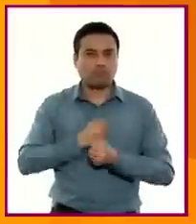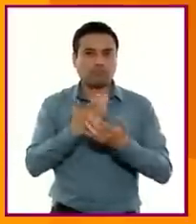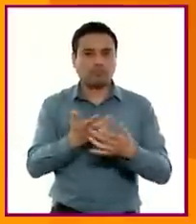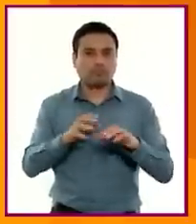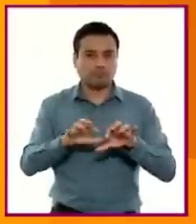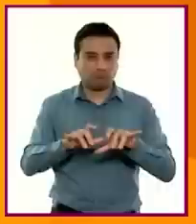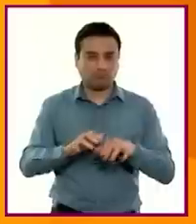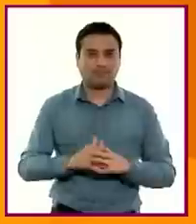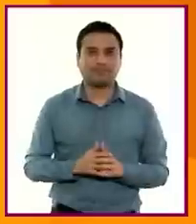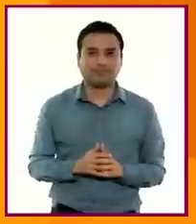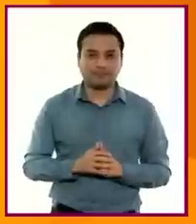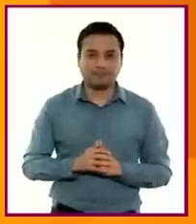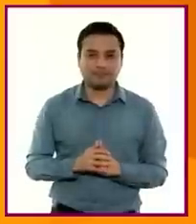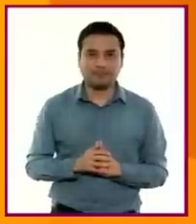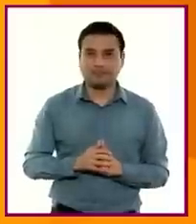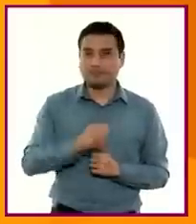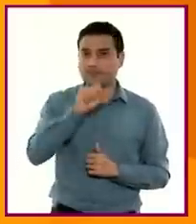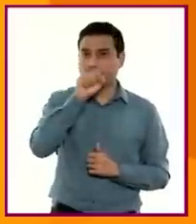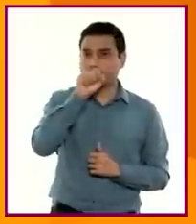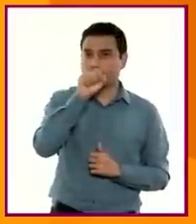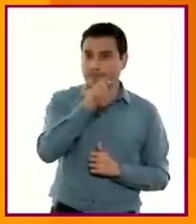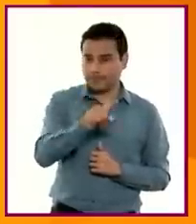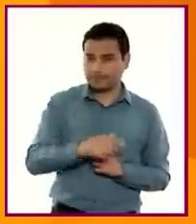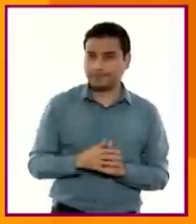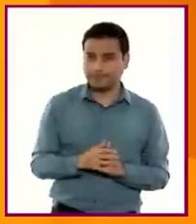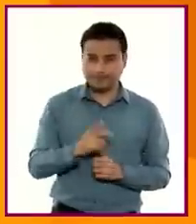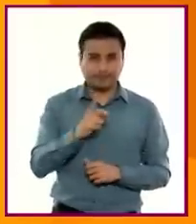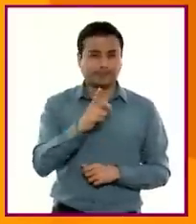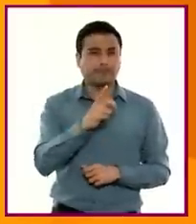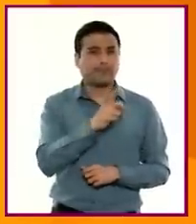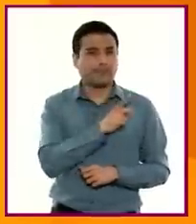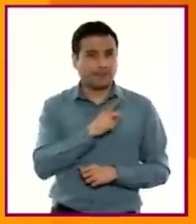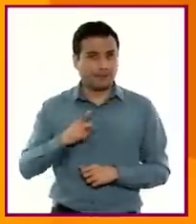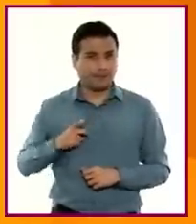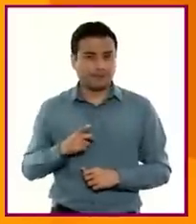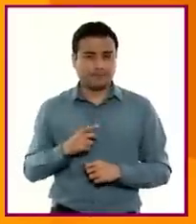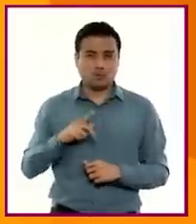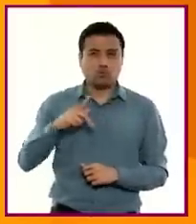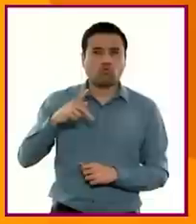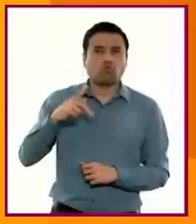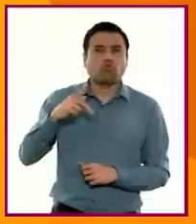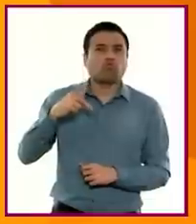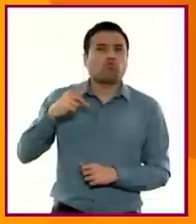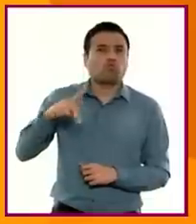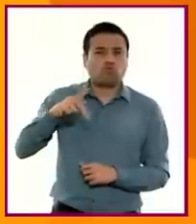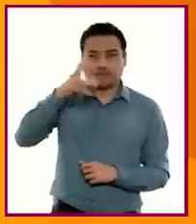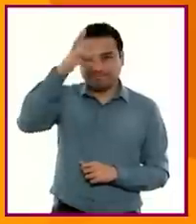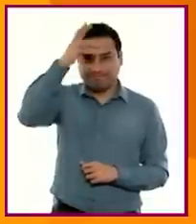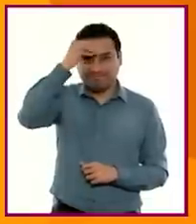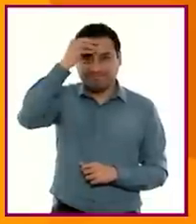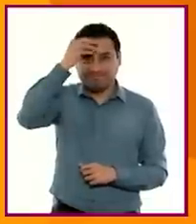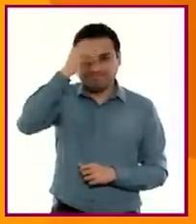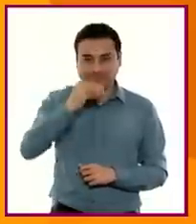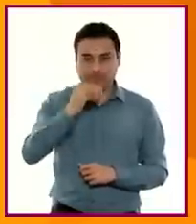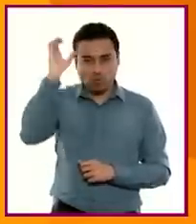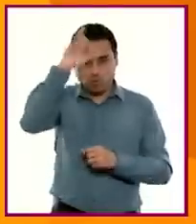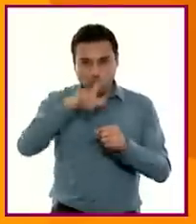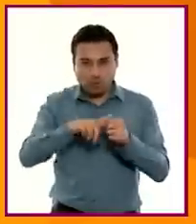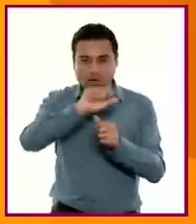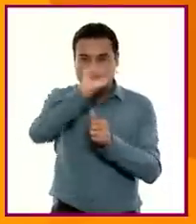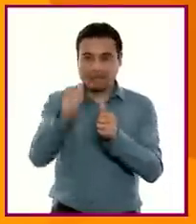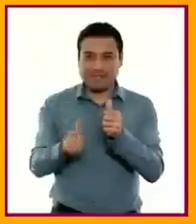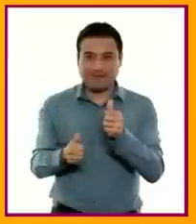Interactúen, analicen, aprecien, compartan y desarrollen un gusto selectivo por diversas manifestaciones culturales y